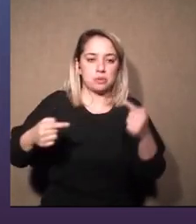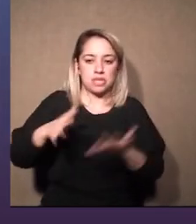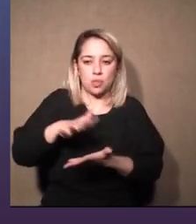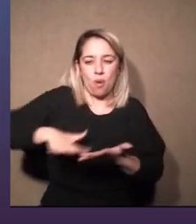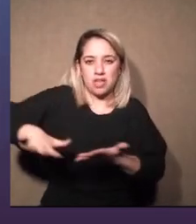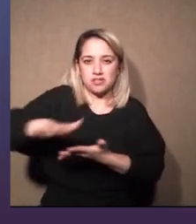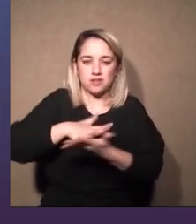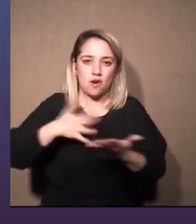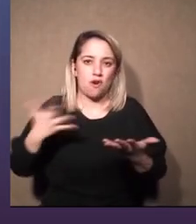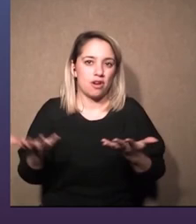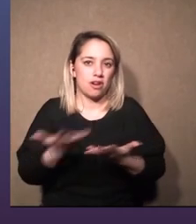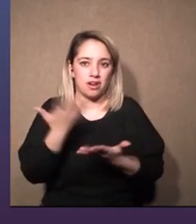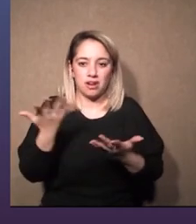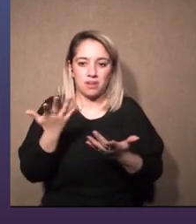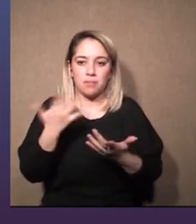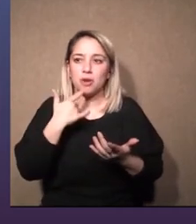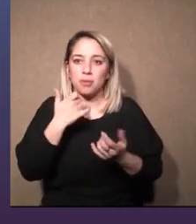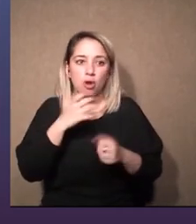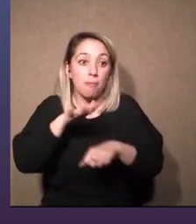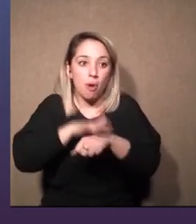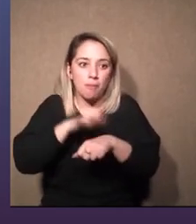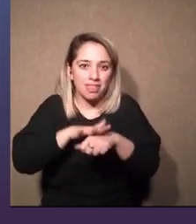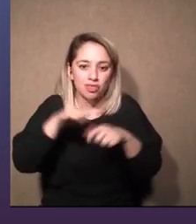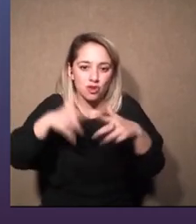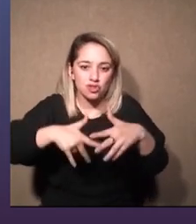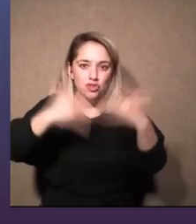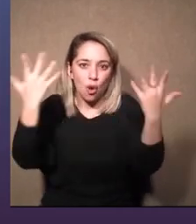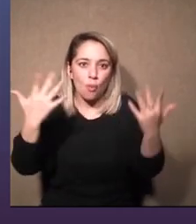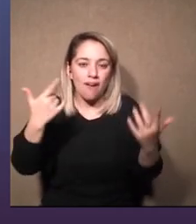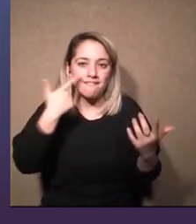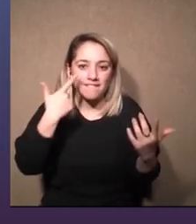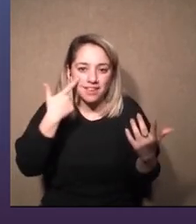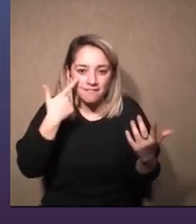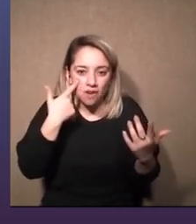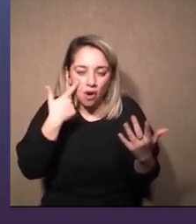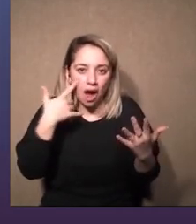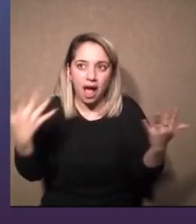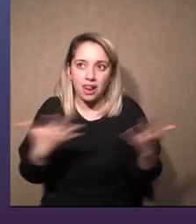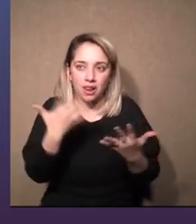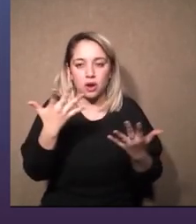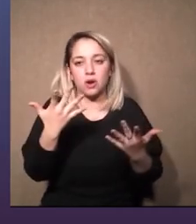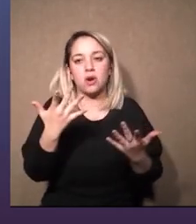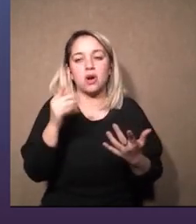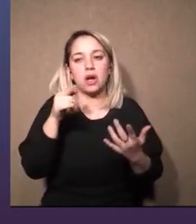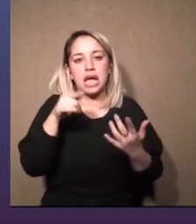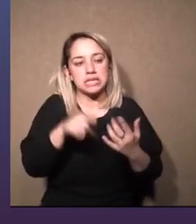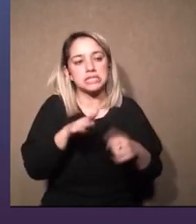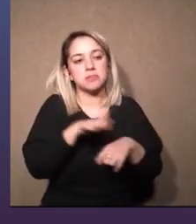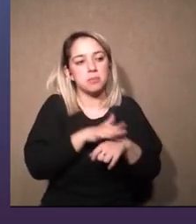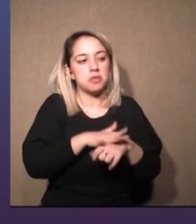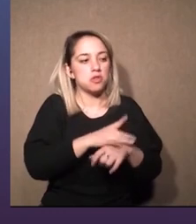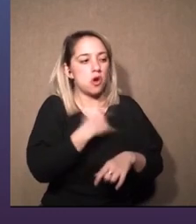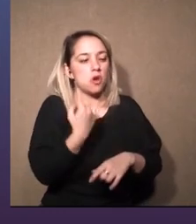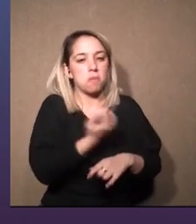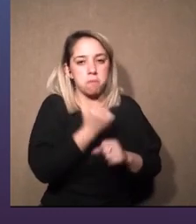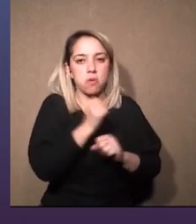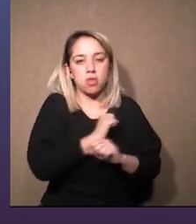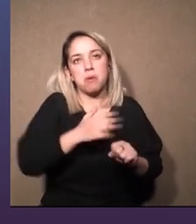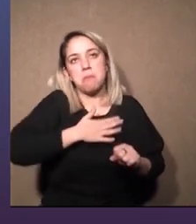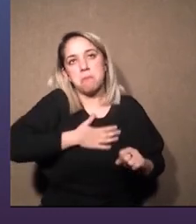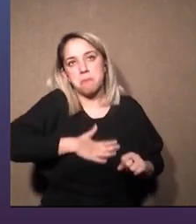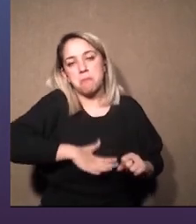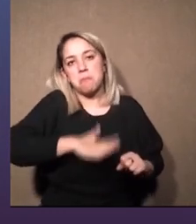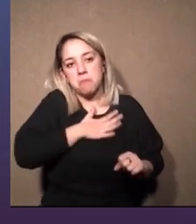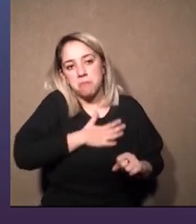digamos durante un espectáculo en vivo se pueda tratar de afrontar de la mejor manera